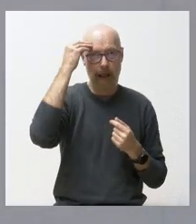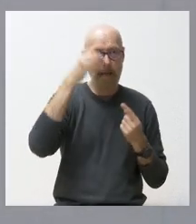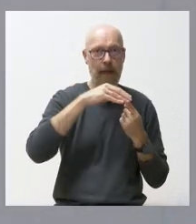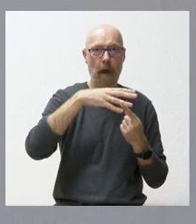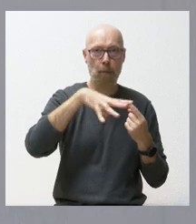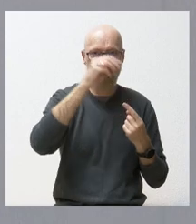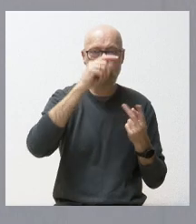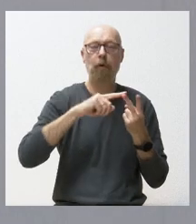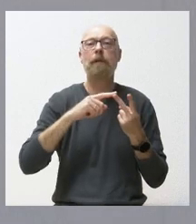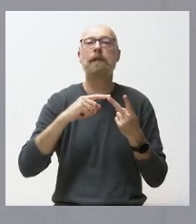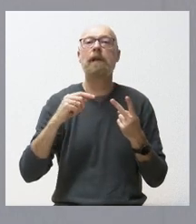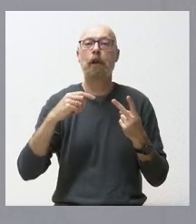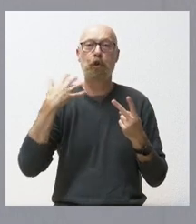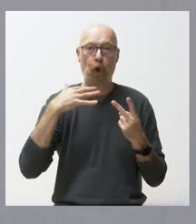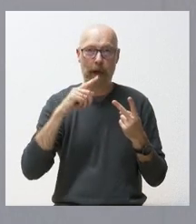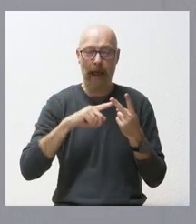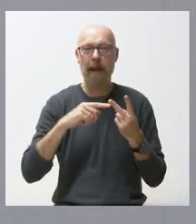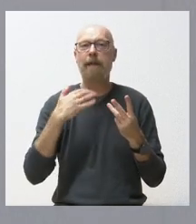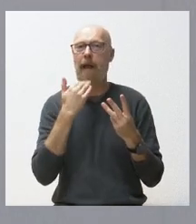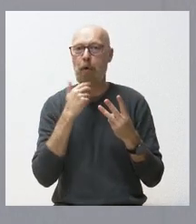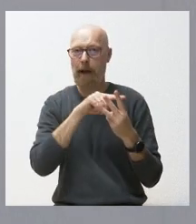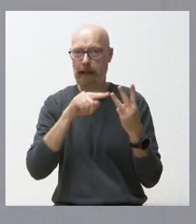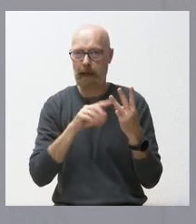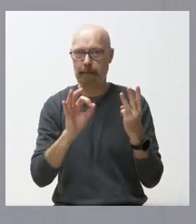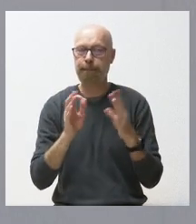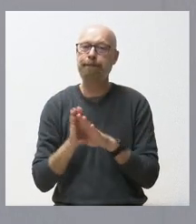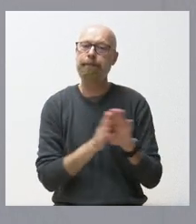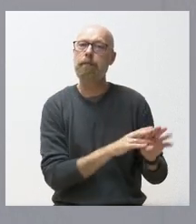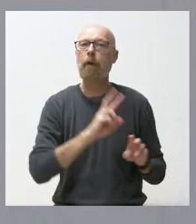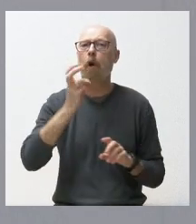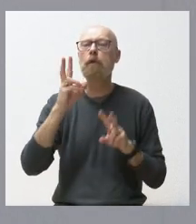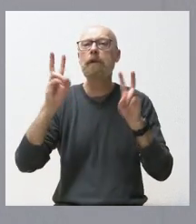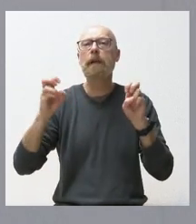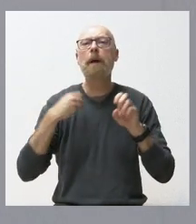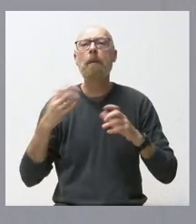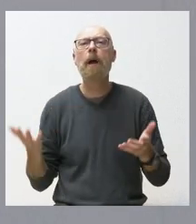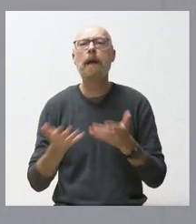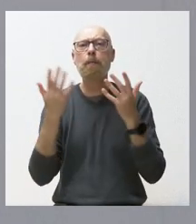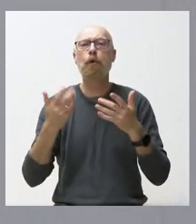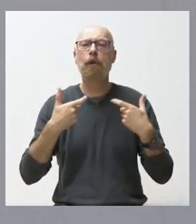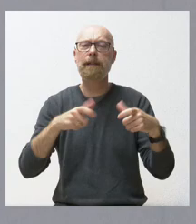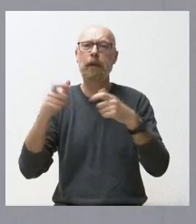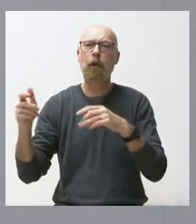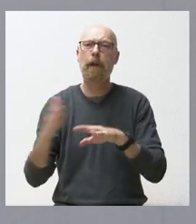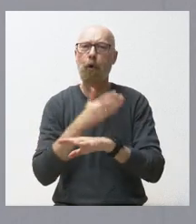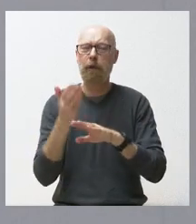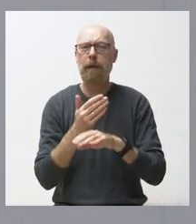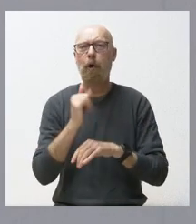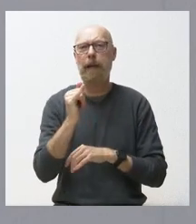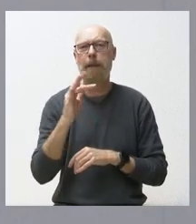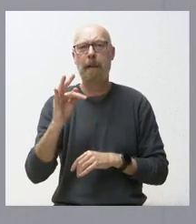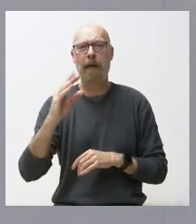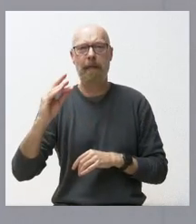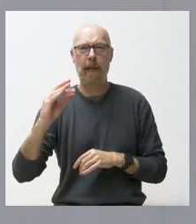Gormaz, Soria y en Zamora. Un segundo bloque es el que tiene que ver con el impulso de los sectores productivos, la I+, de Masí y diversas